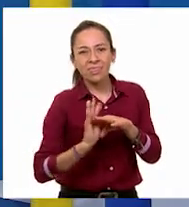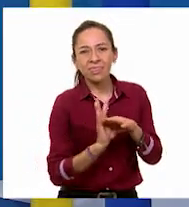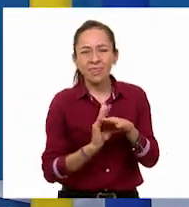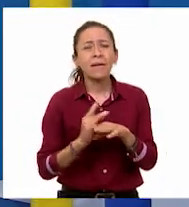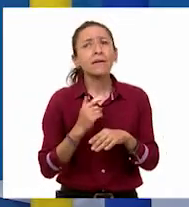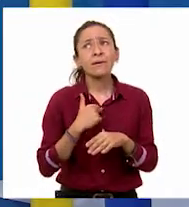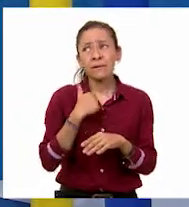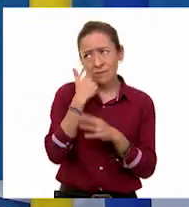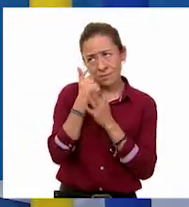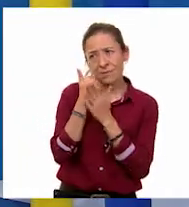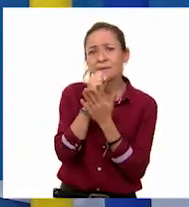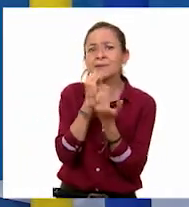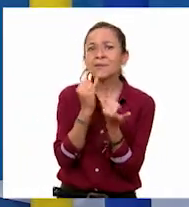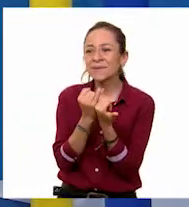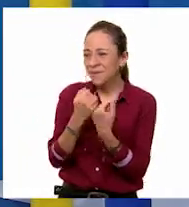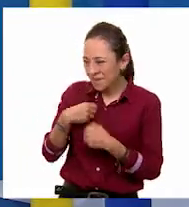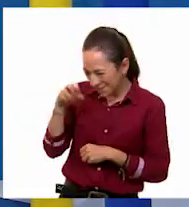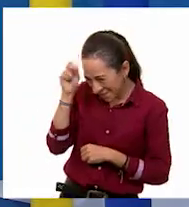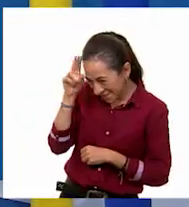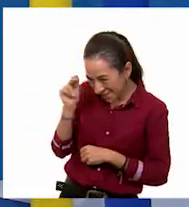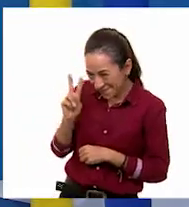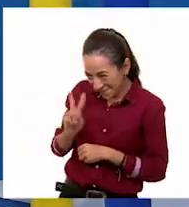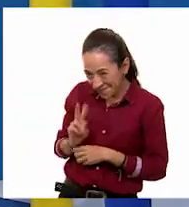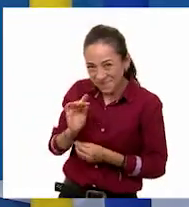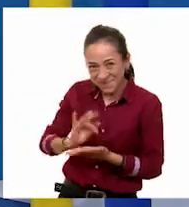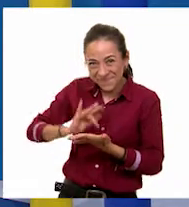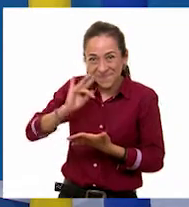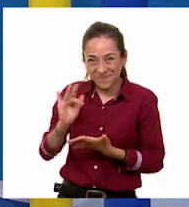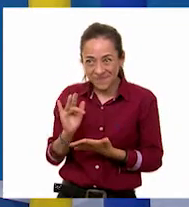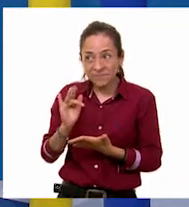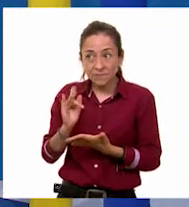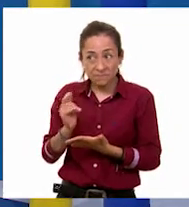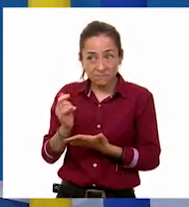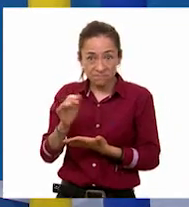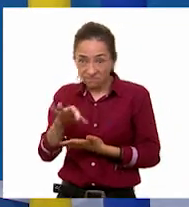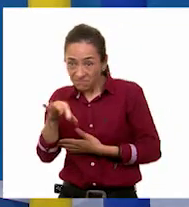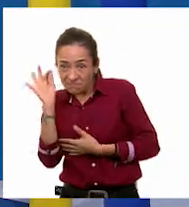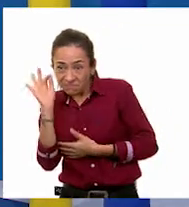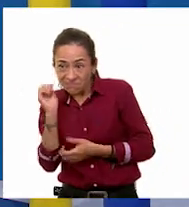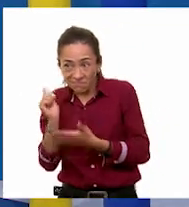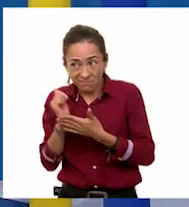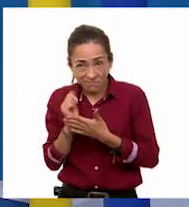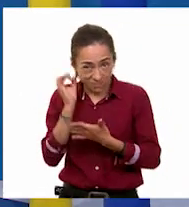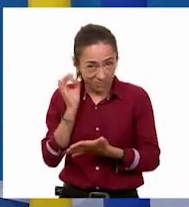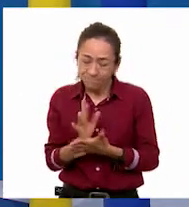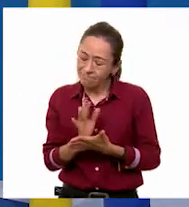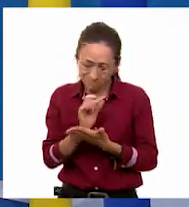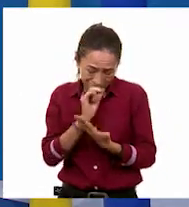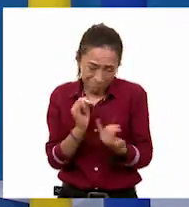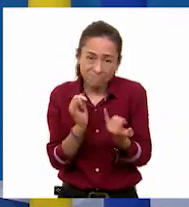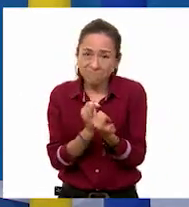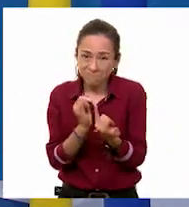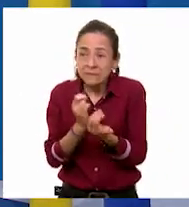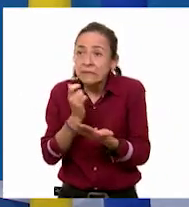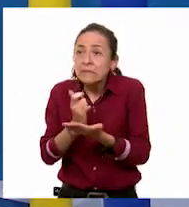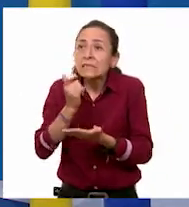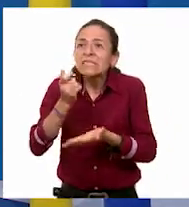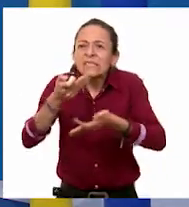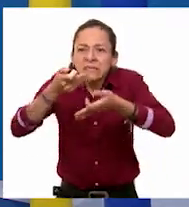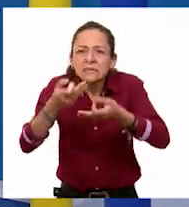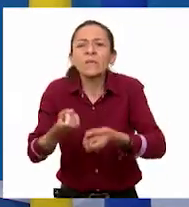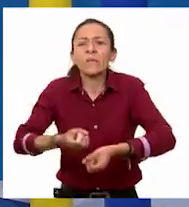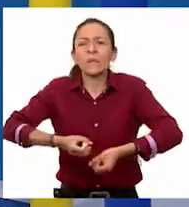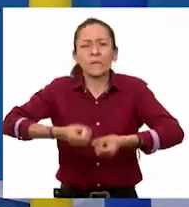Aunque no solo les pedí ayuda para elegir, también les dije porque no sabía cuál era el precio que debía pagar, ya que tenían un